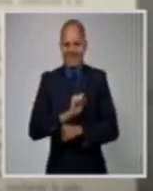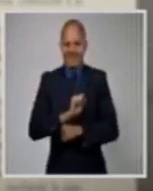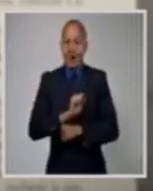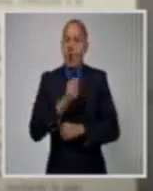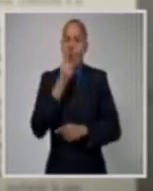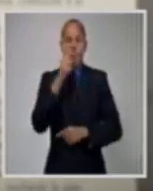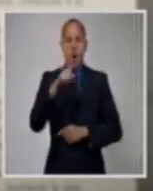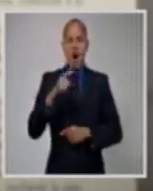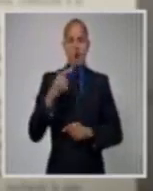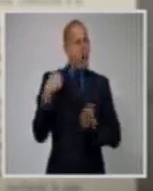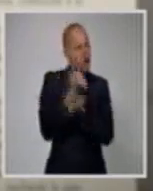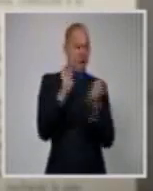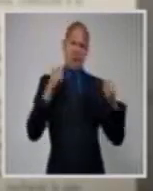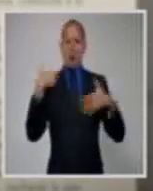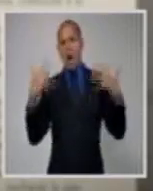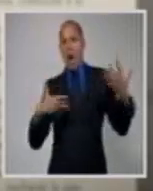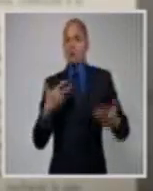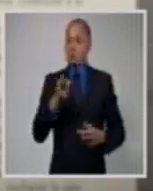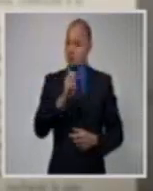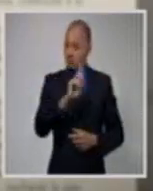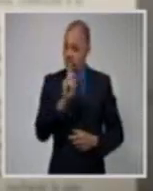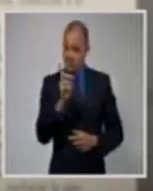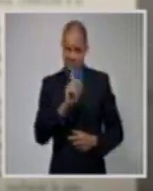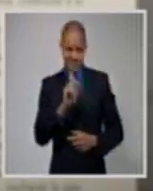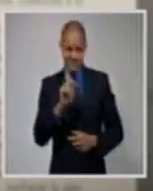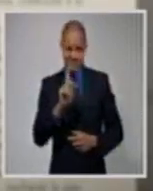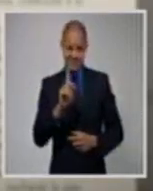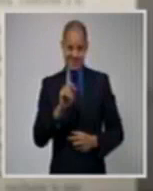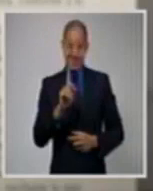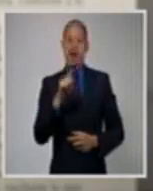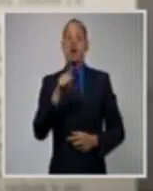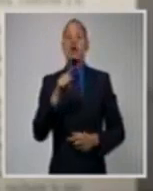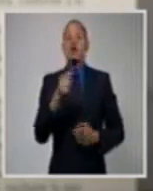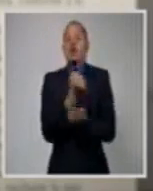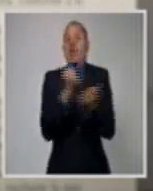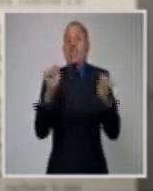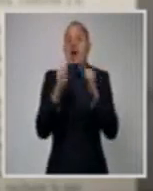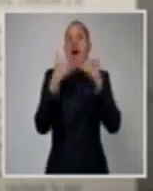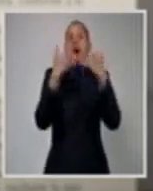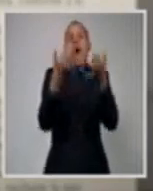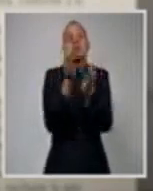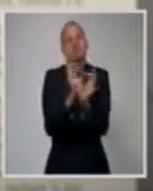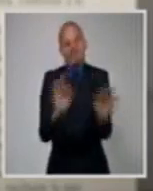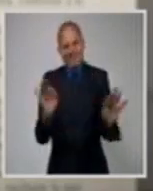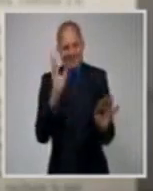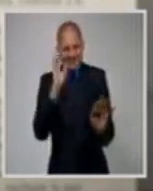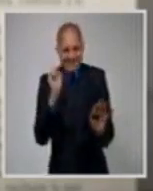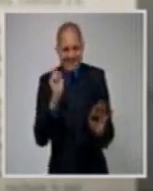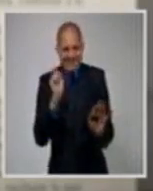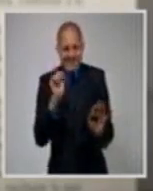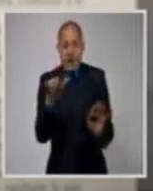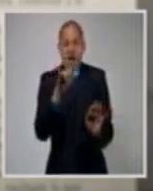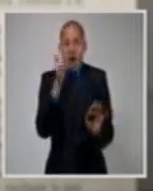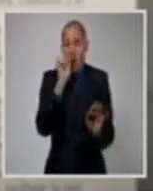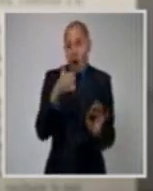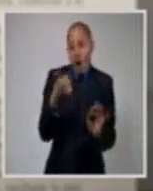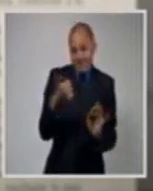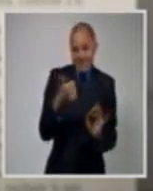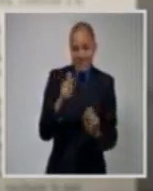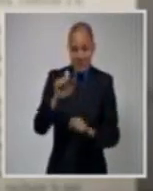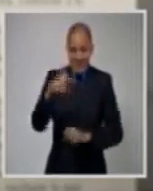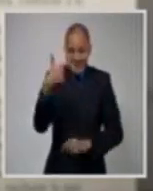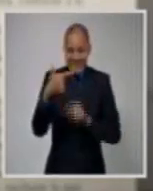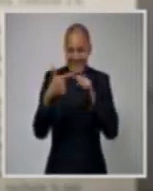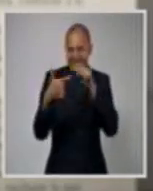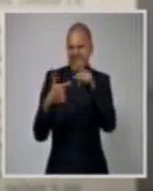Piensa en estos términos y escuche lo que decía el viceministro hace un momento a la constitución y a las leyes.